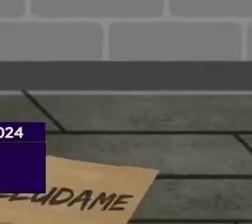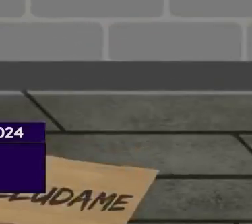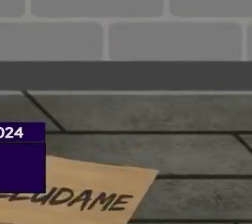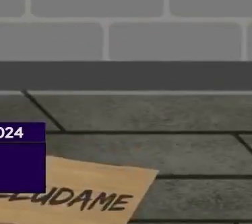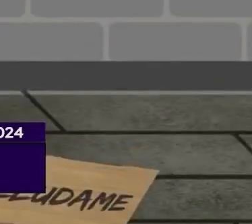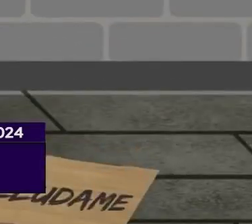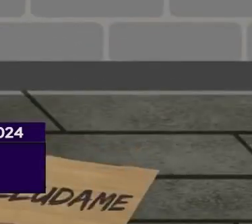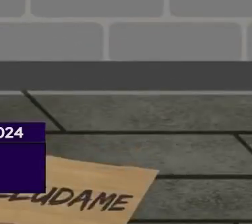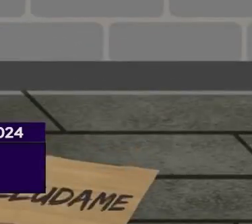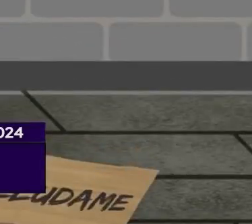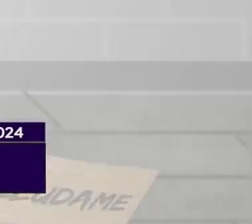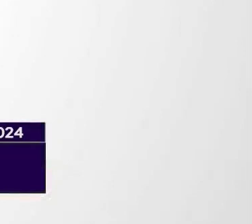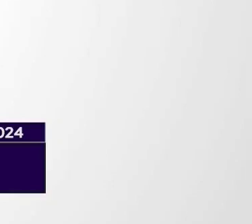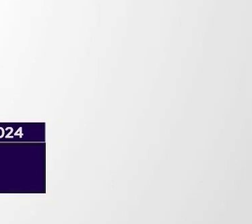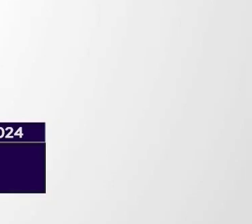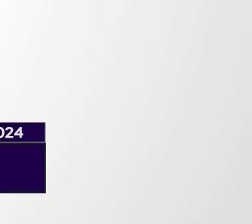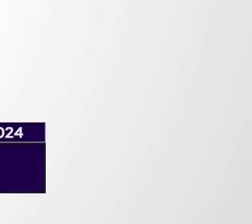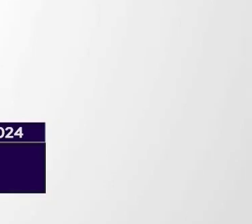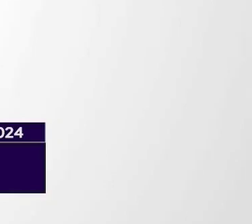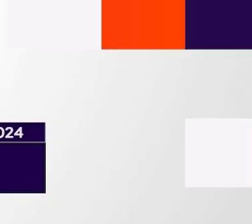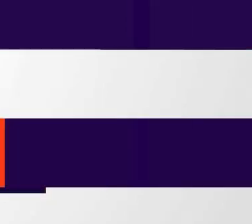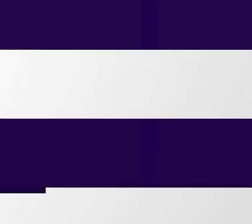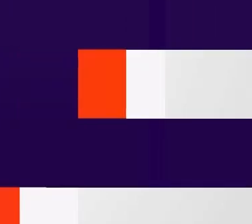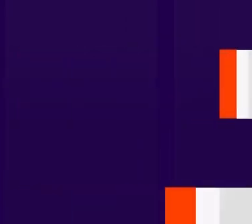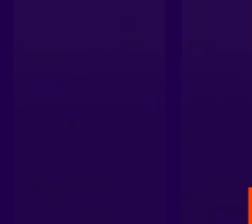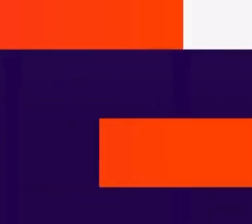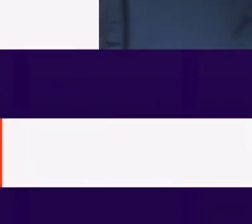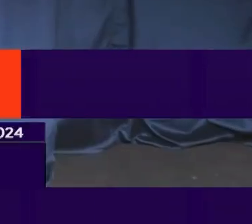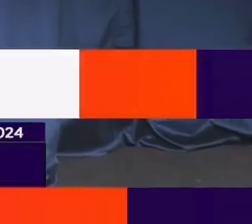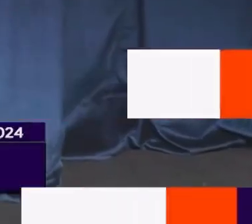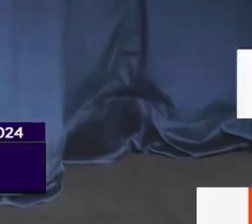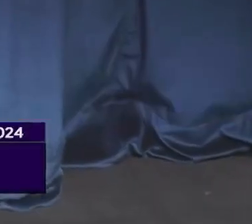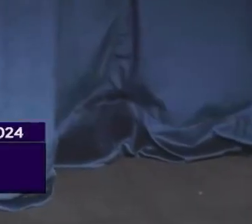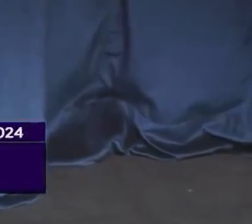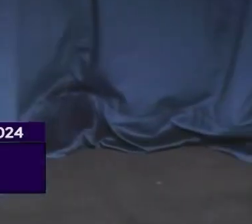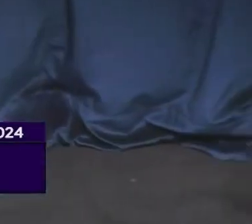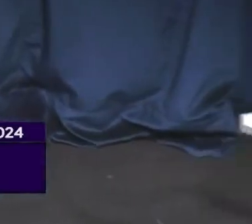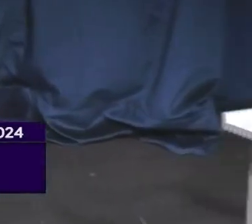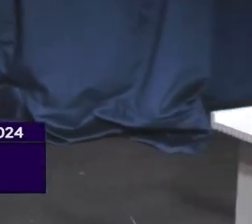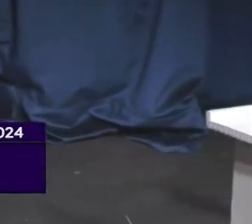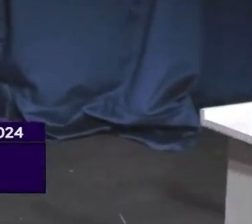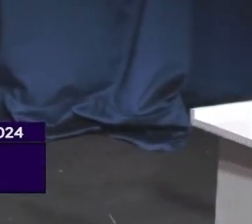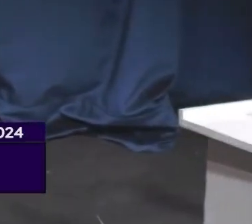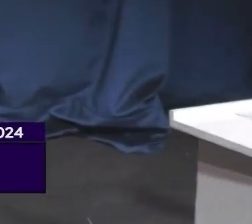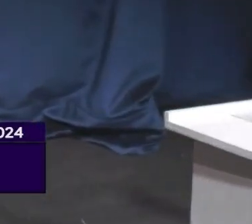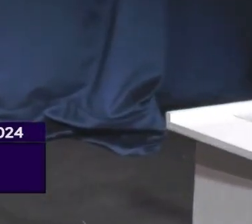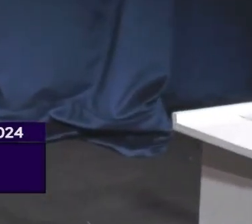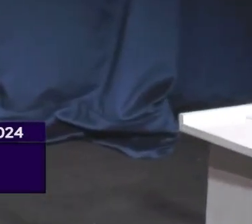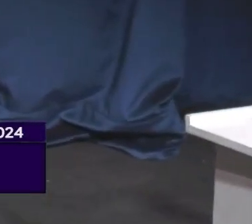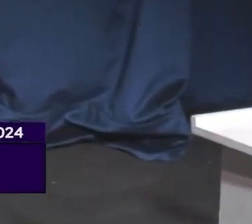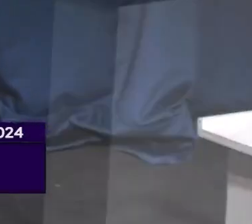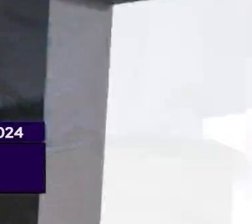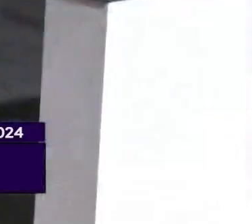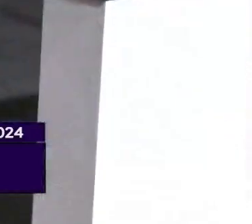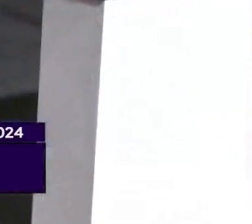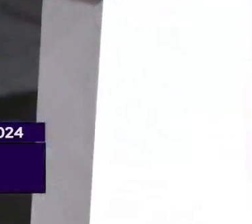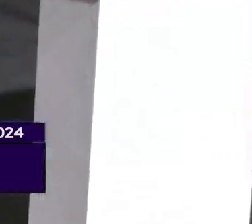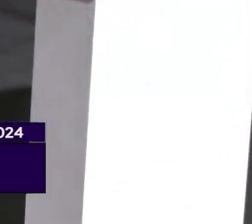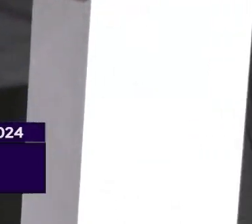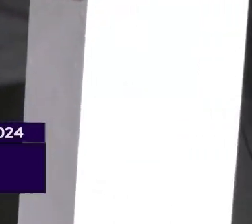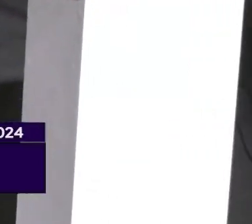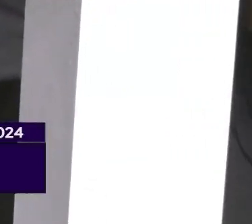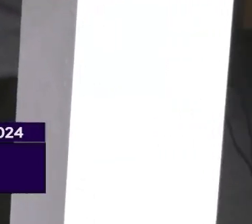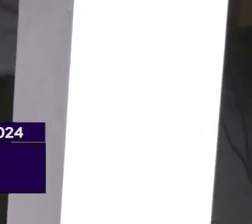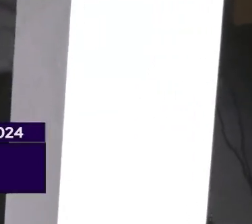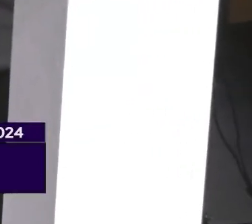estrategia denominada ¿De qué trata la trata? Sixto Silgado Paito fue homenajeado en el marco del